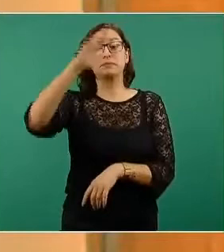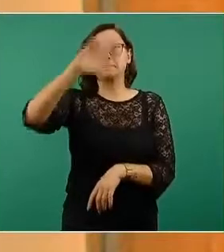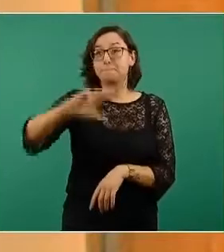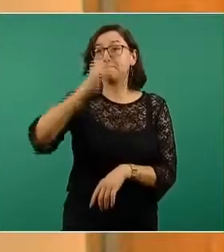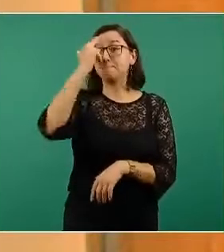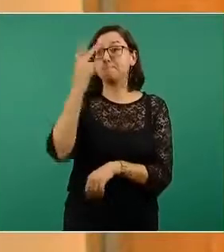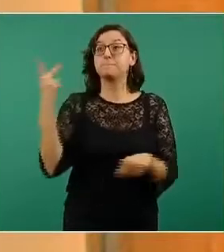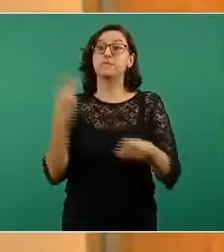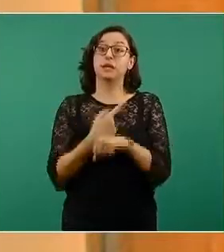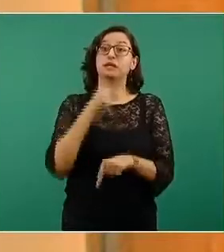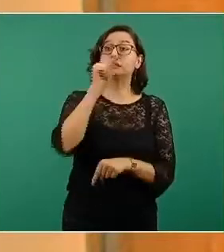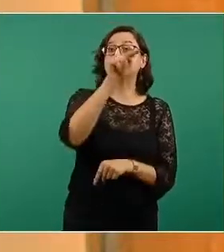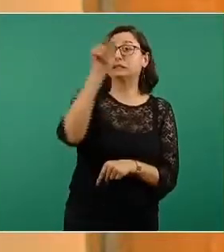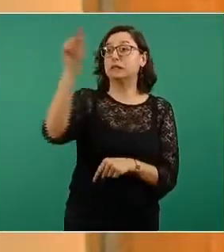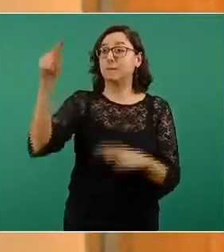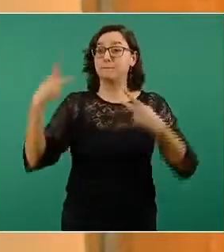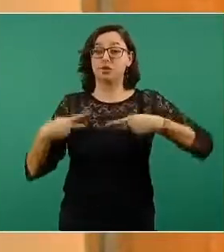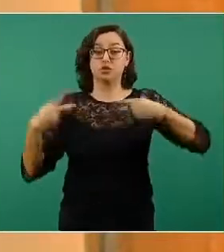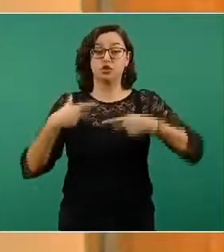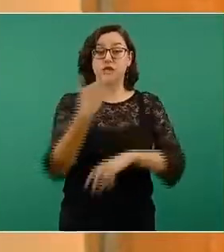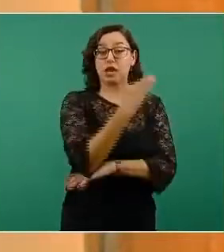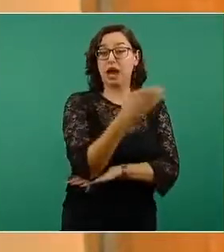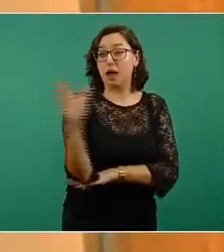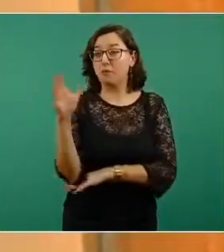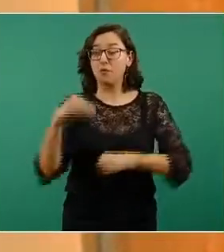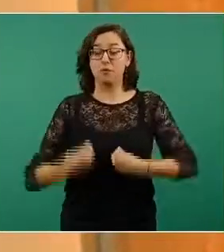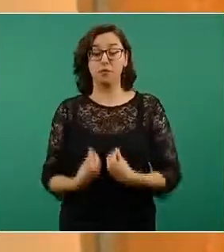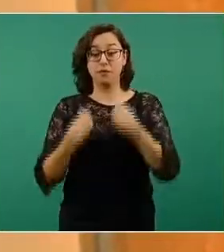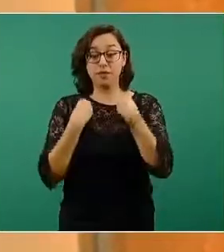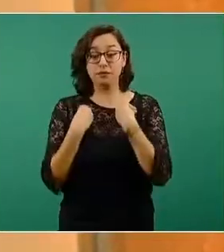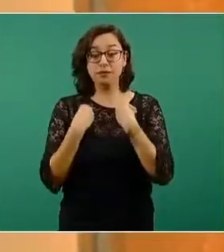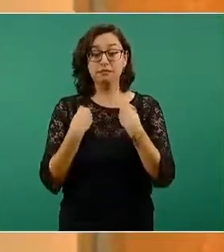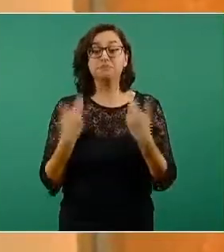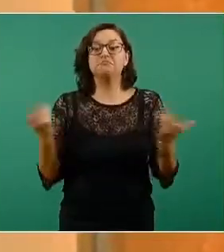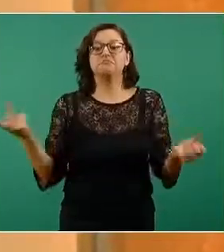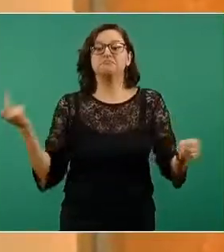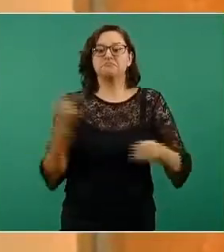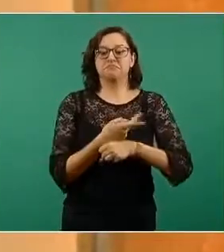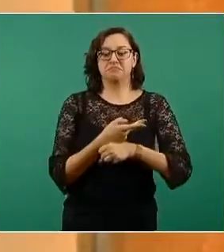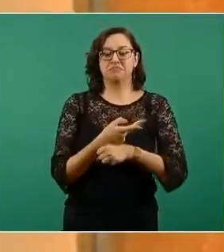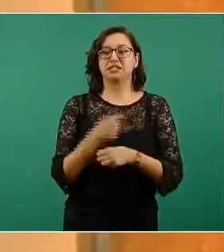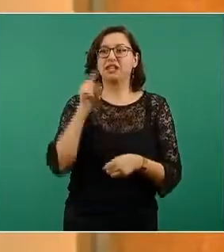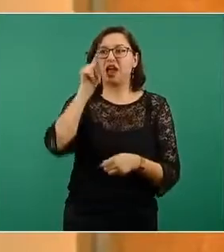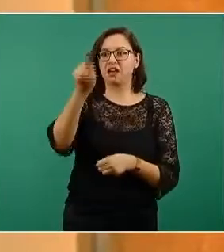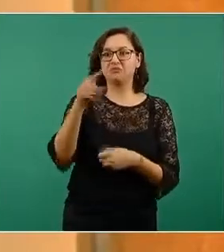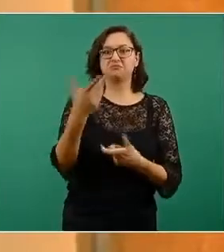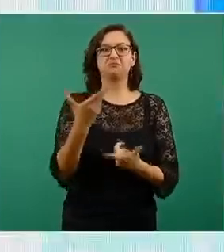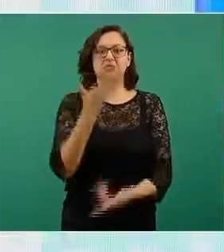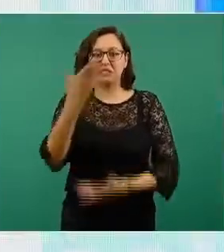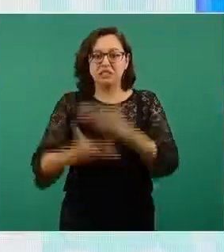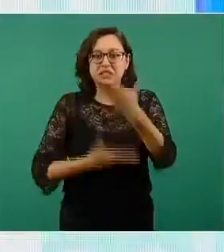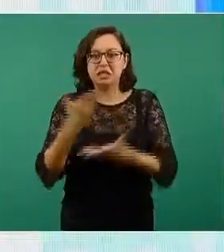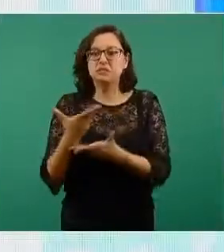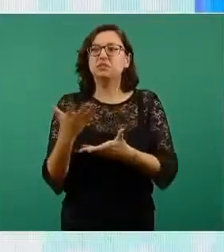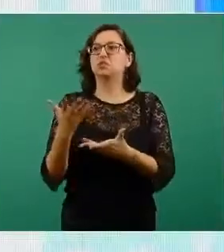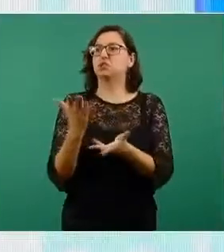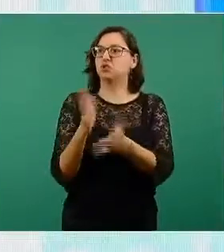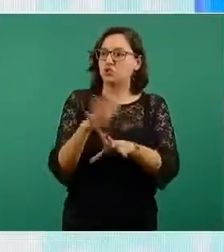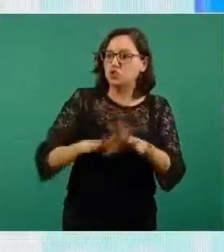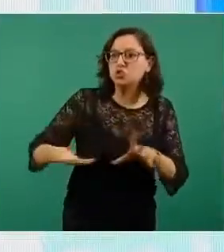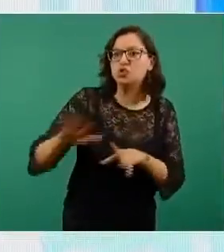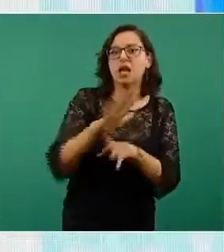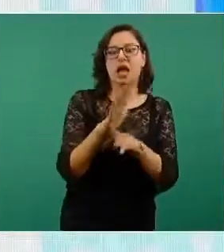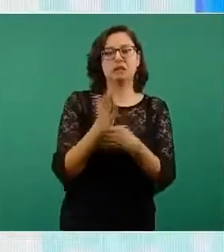rurales tenemos a las personas que tienen la menor capacidad de acceso a los servicios sociales, incluyendo